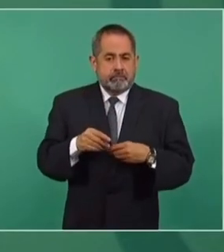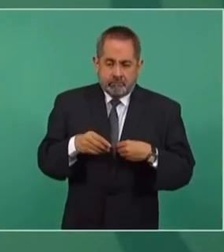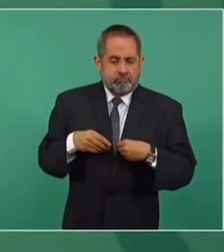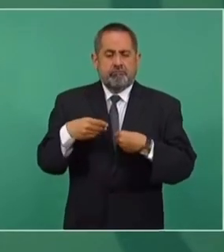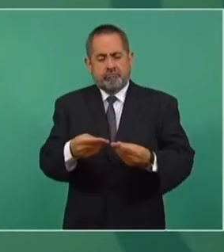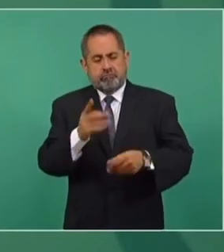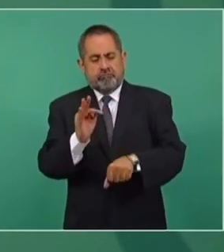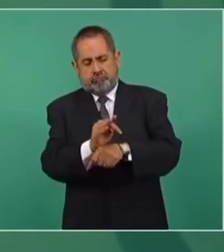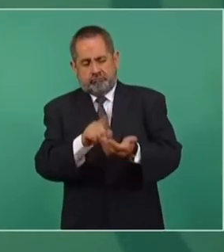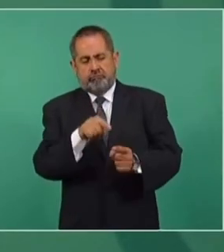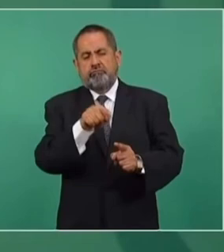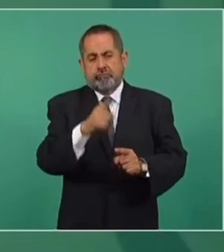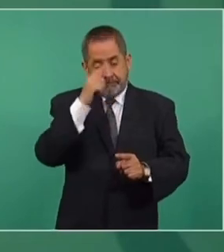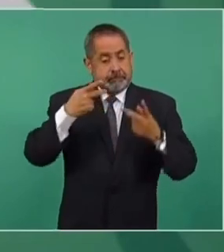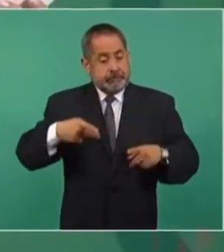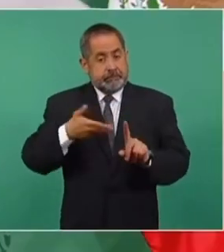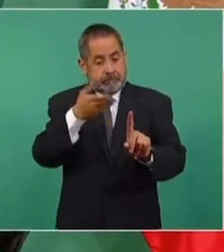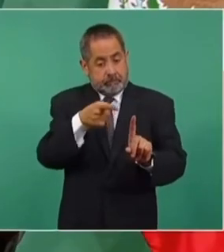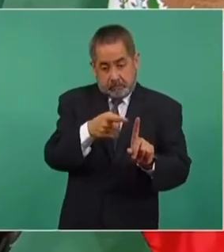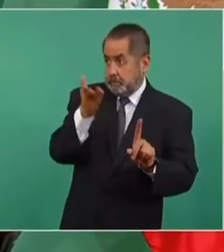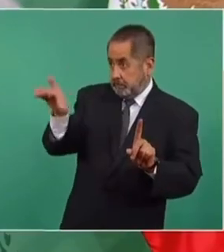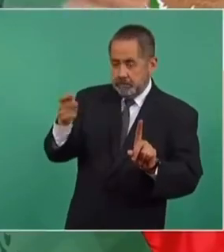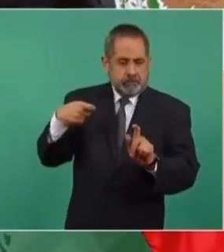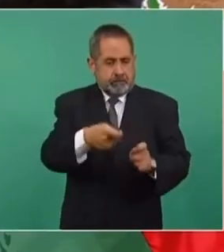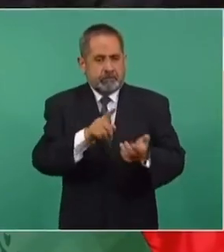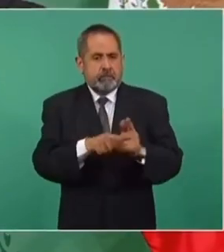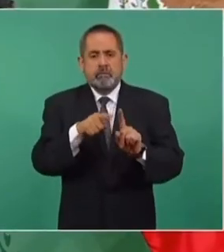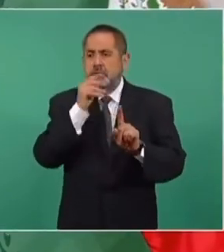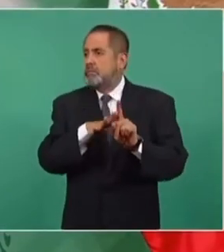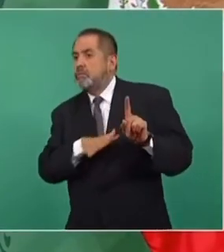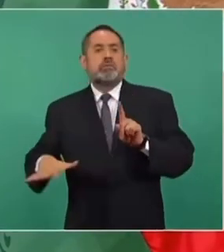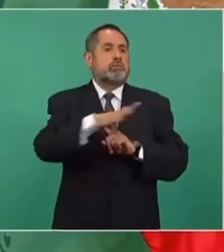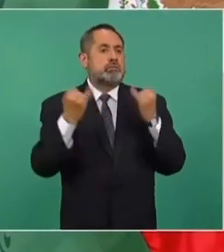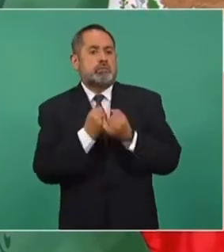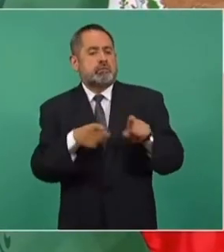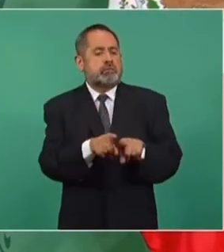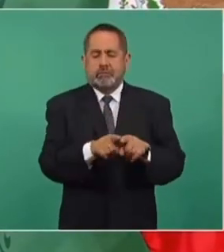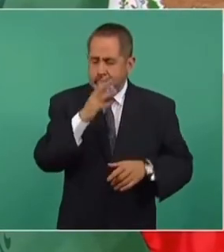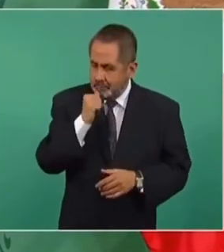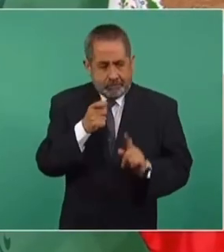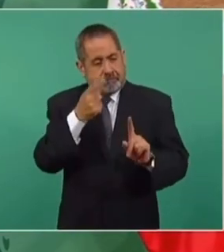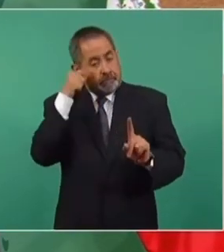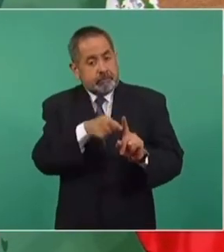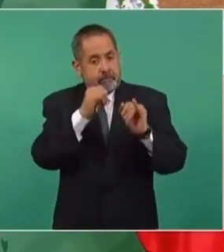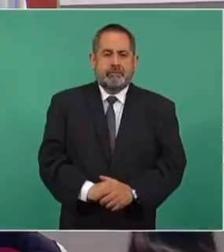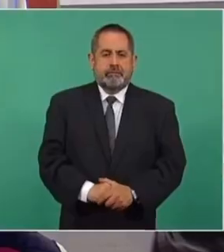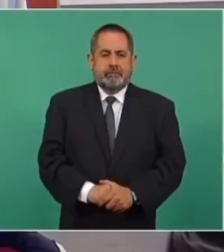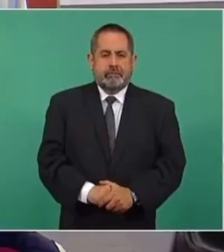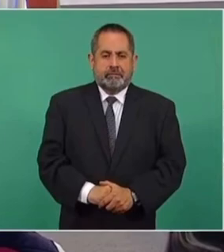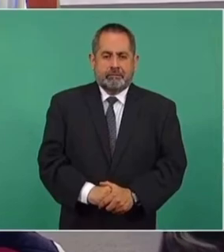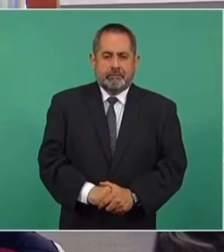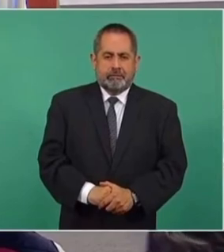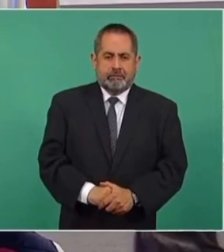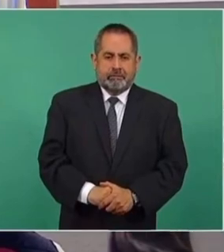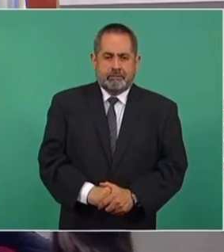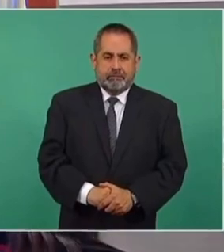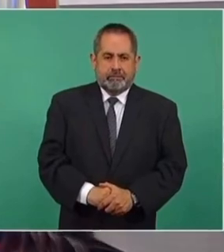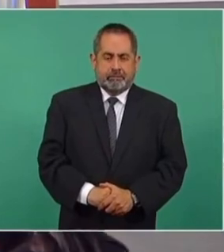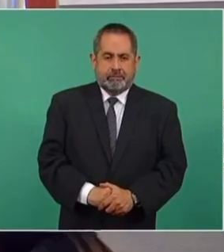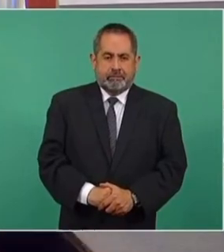amparo, se le otorga el amparo, se protege a la persona que lo solicita. No se puede hacer extensivo. Entonces, miren. Es un despropósito.